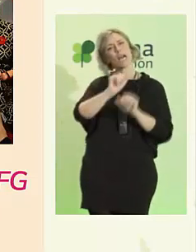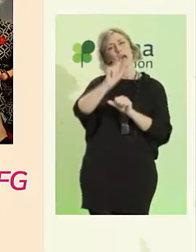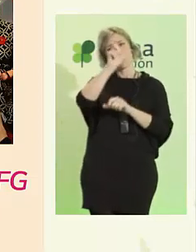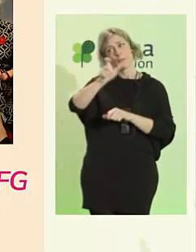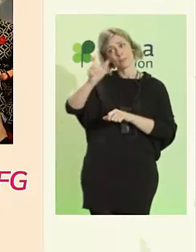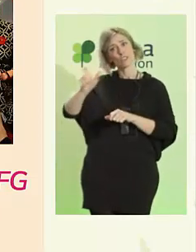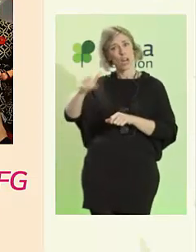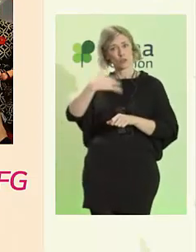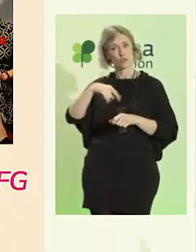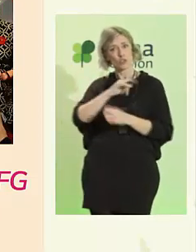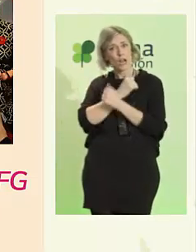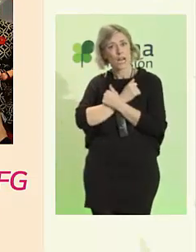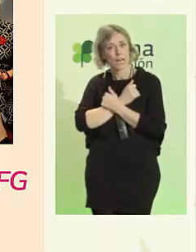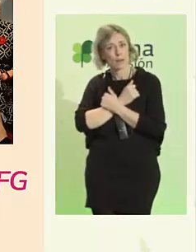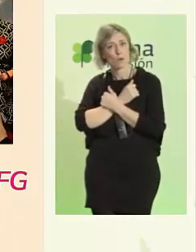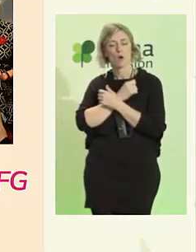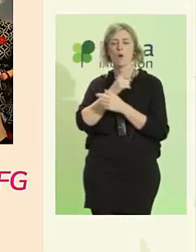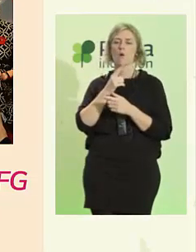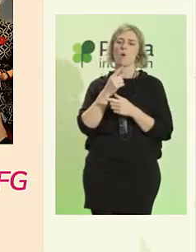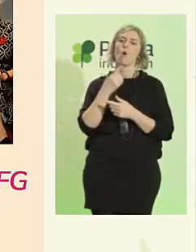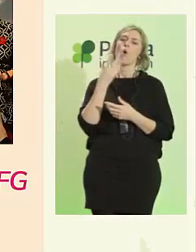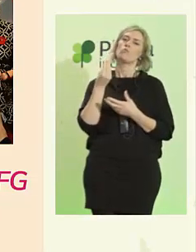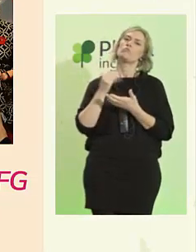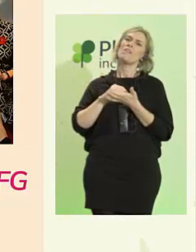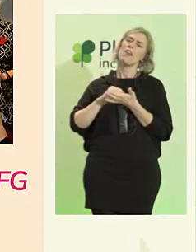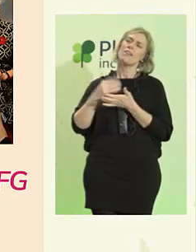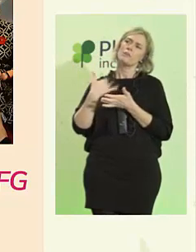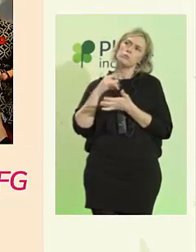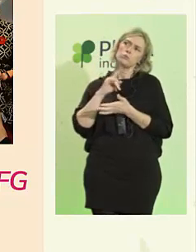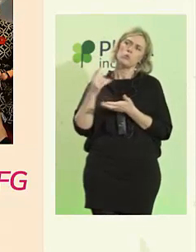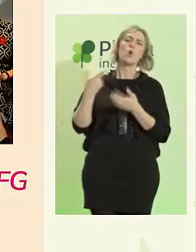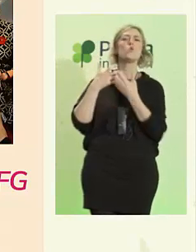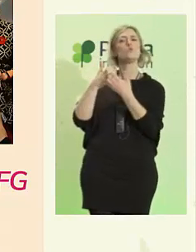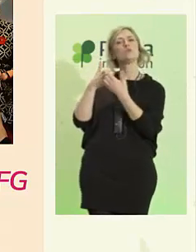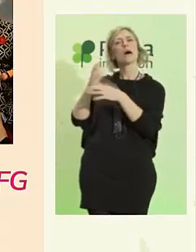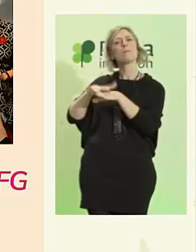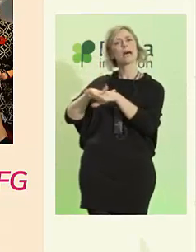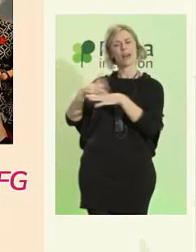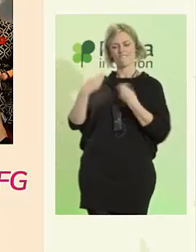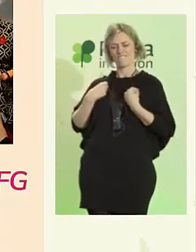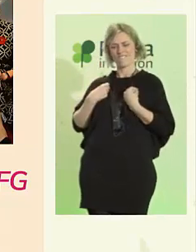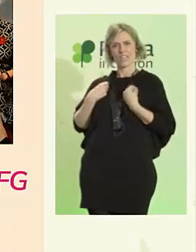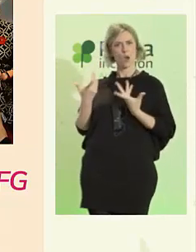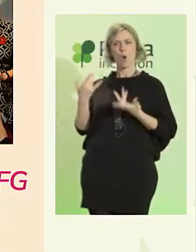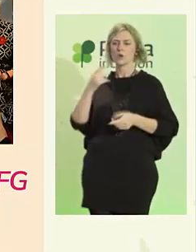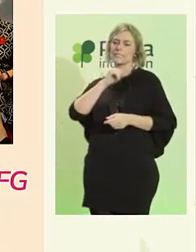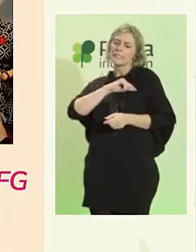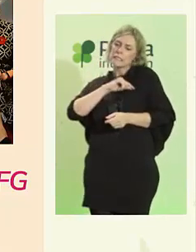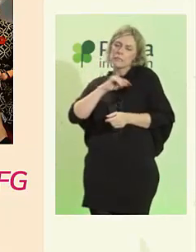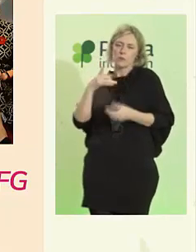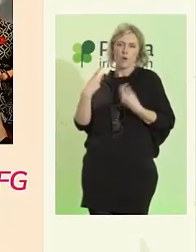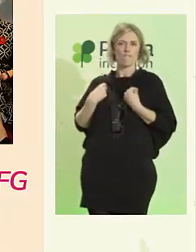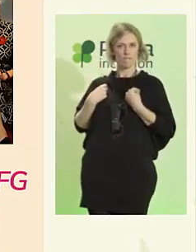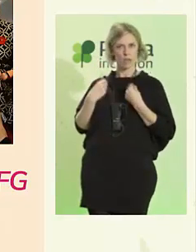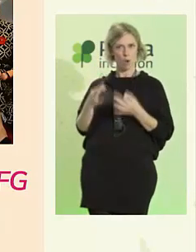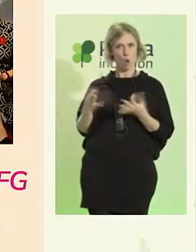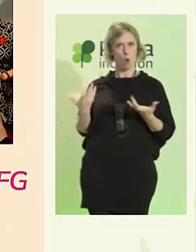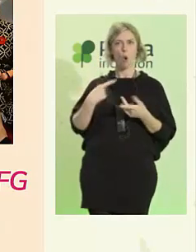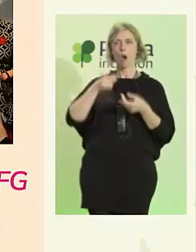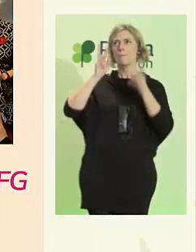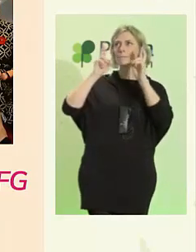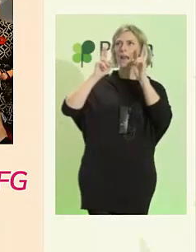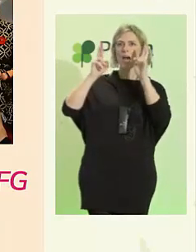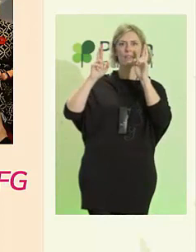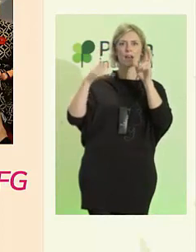tienes que luchar para seguir vivo o para sentirte vivo cuando la esperanza parece perdida.